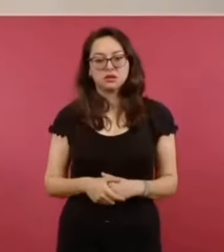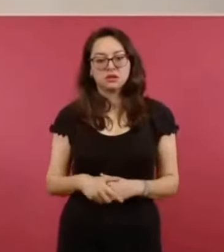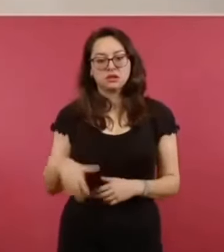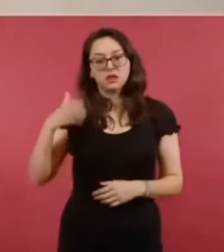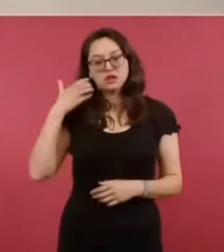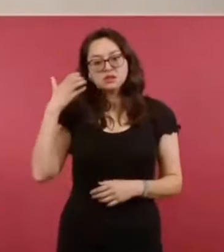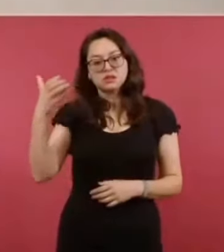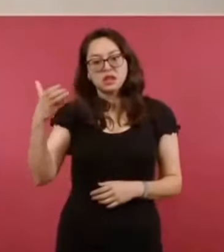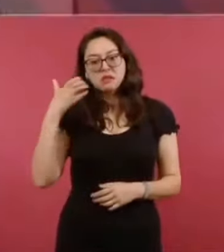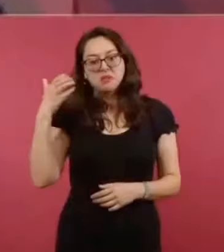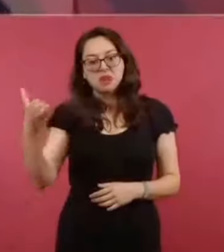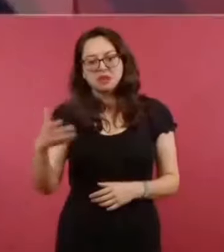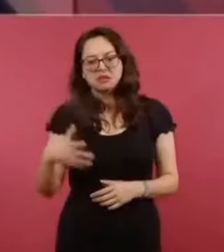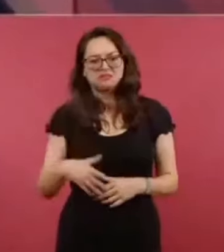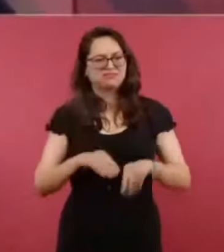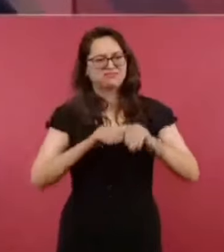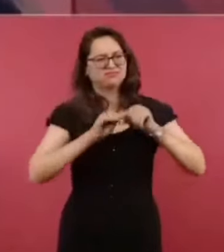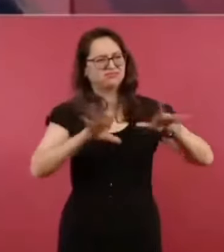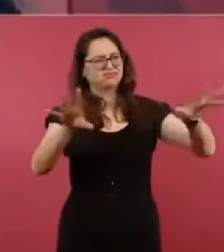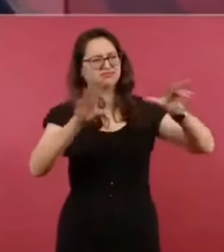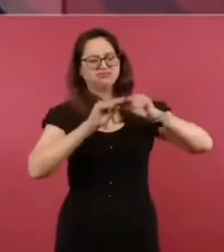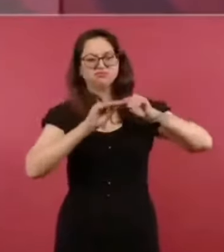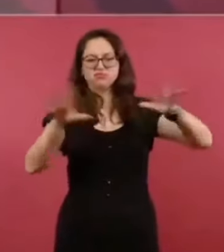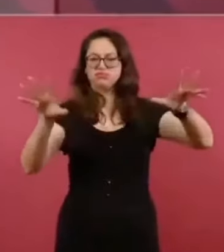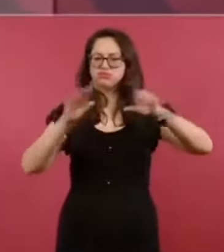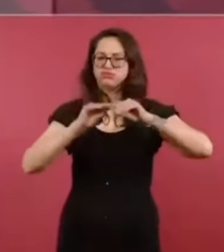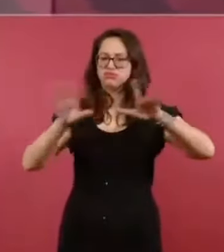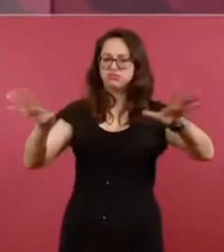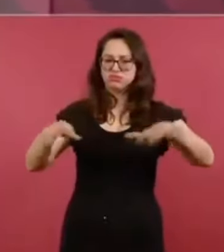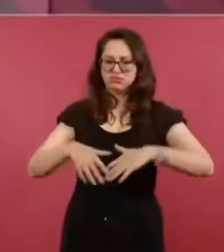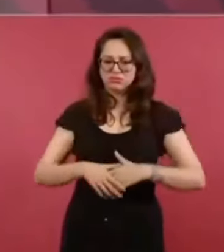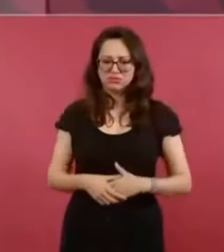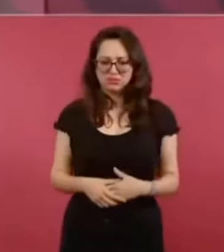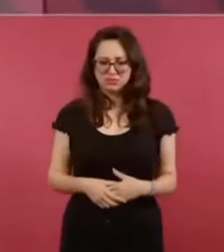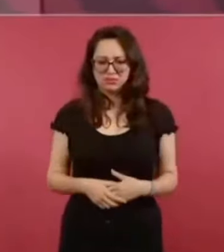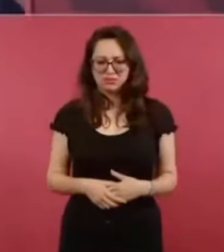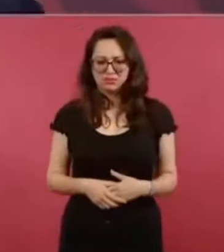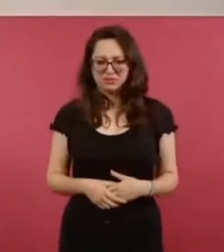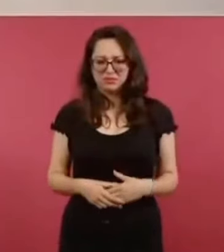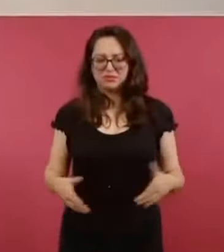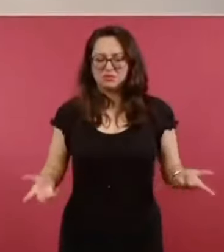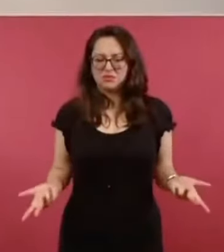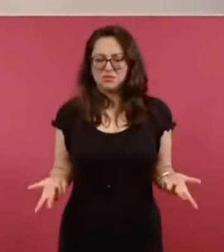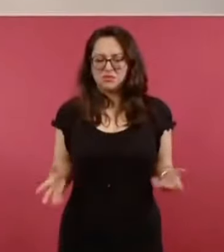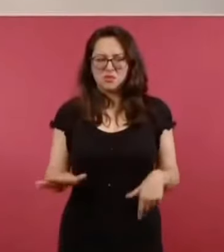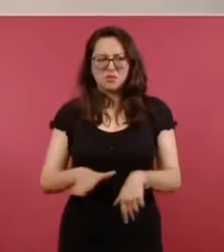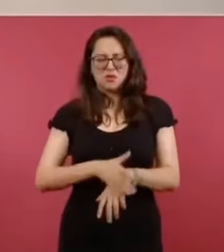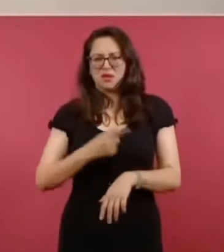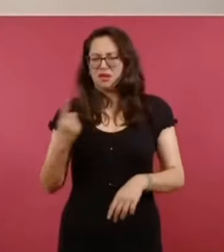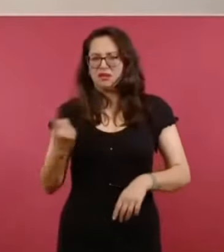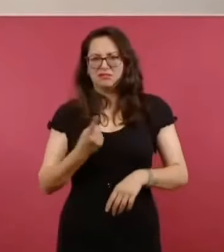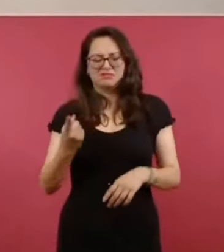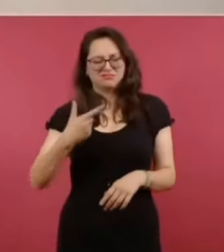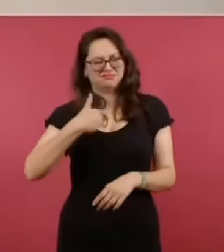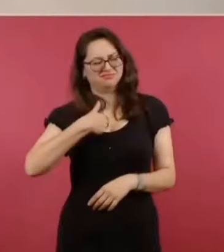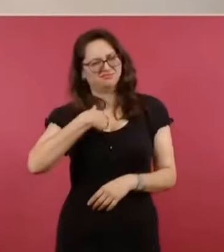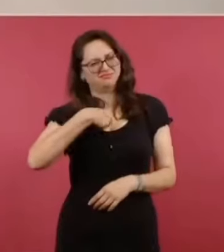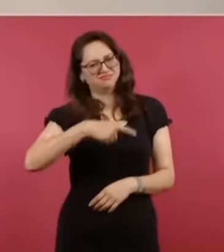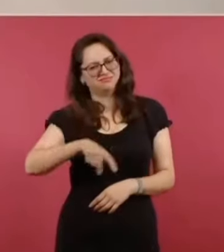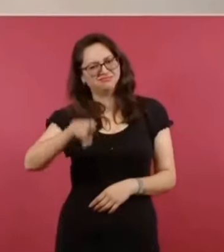farmacia y reportajes y reportajes. Ah, porque el segundo negocio de estos corruptos